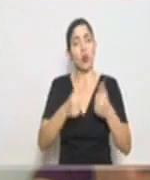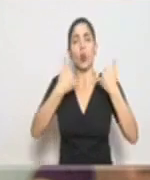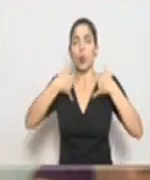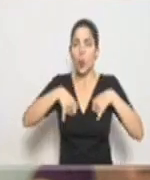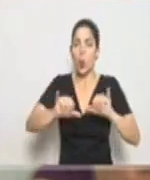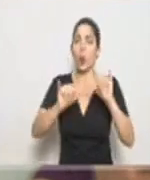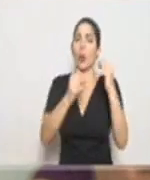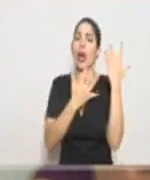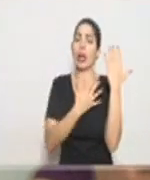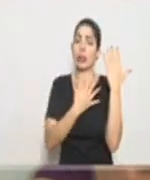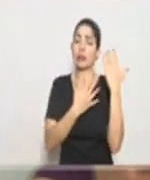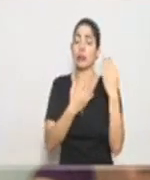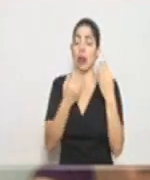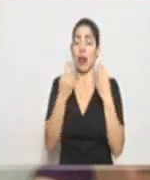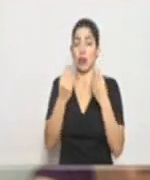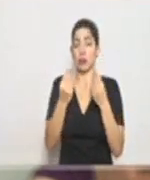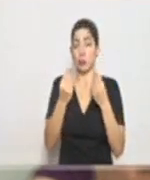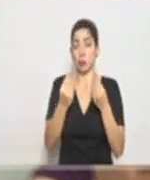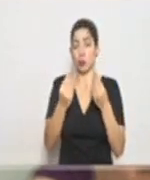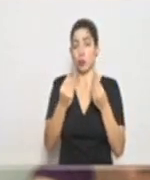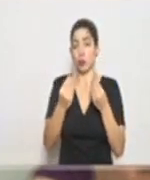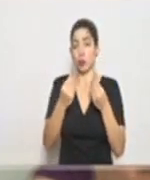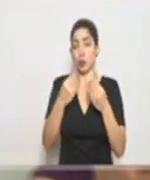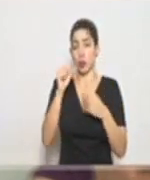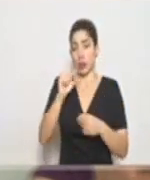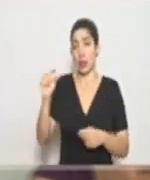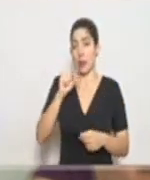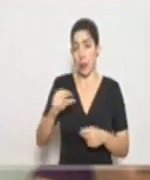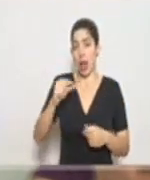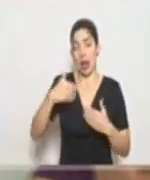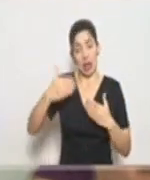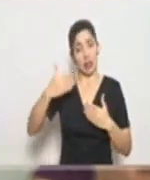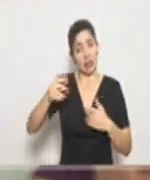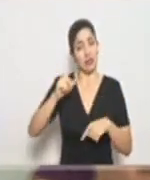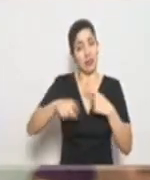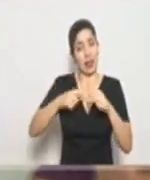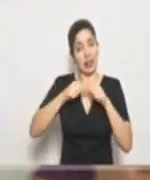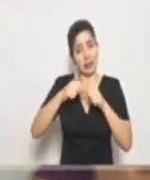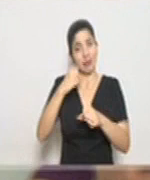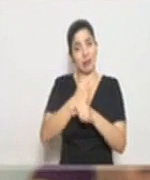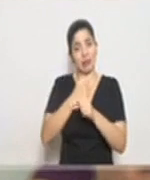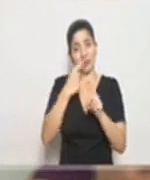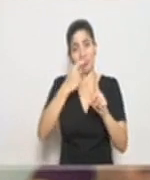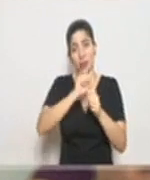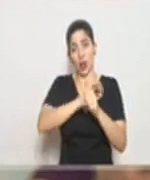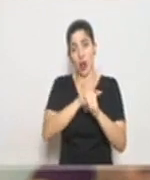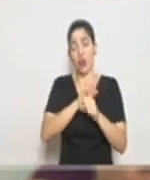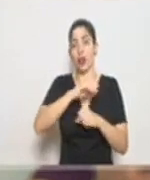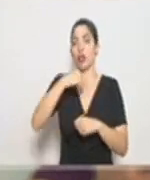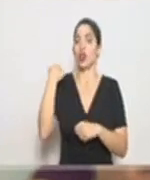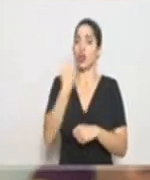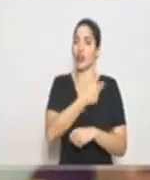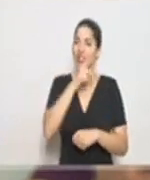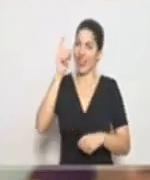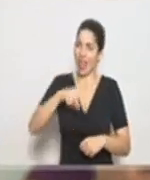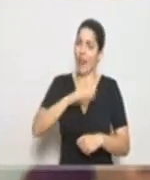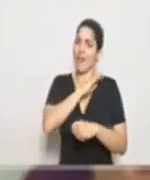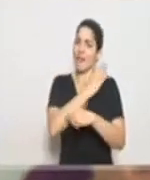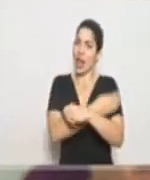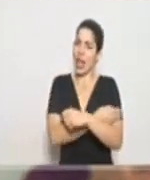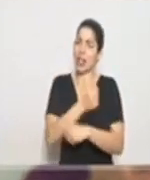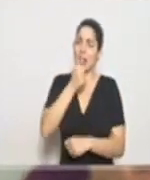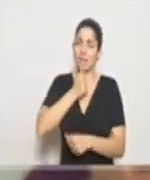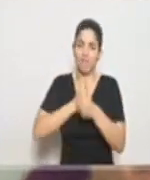todavía bastantes semanas de estar trabajando en el COVID-19 y tenemos que ser valientes y